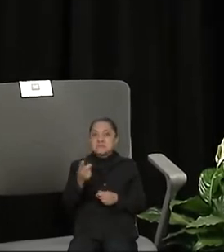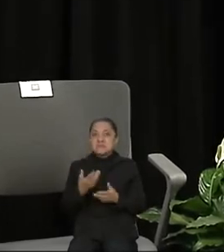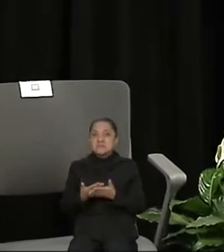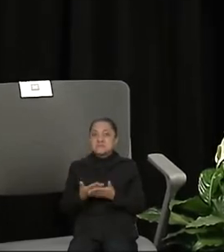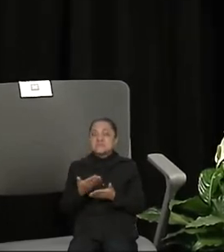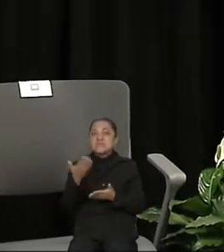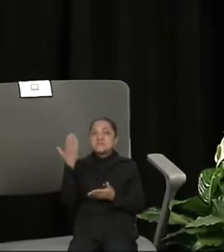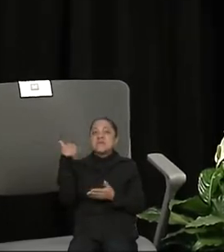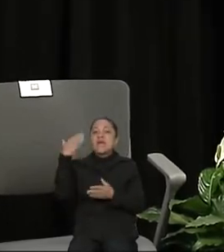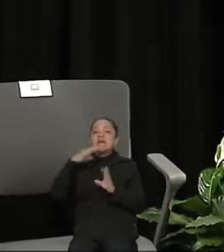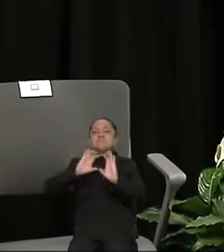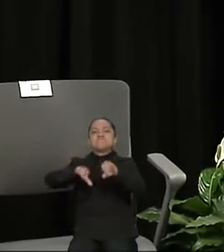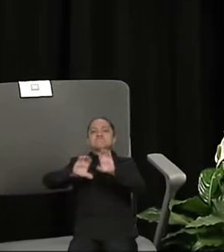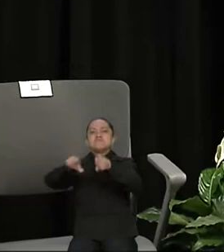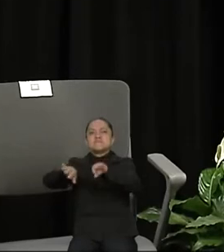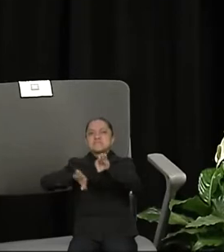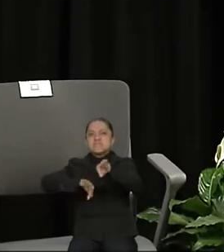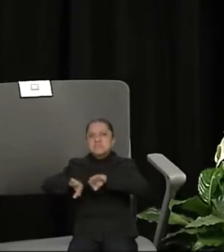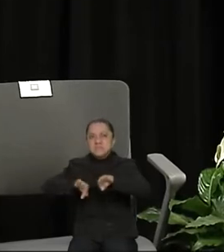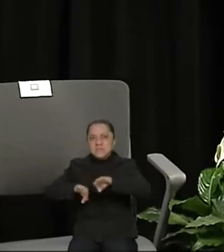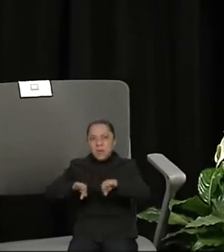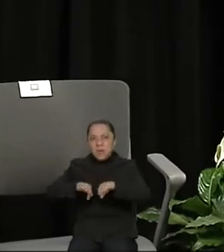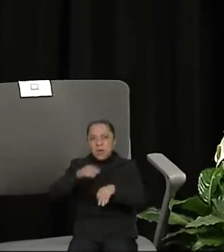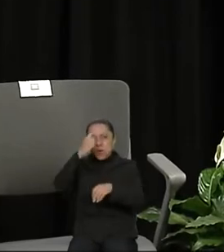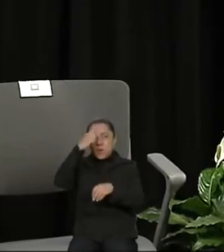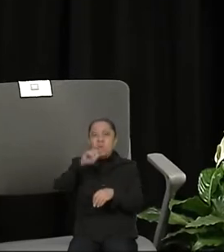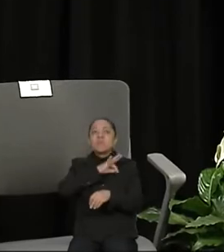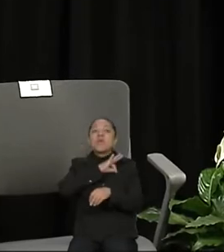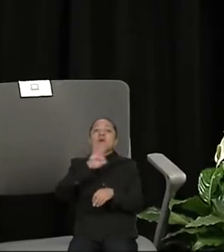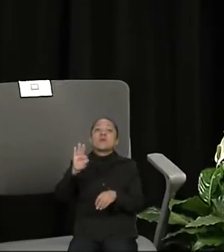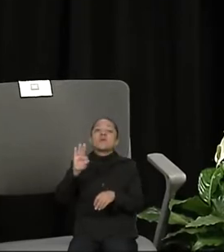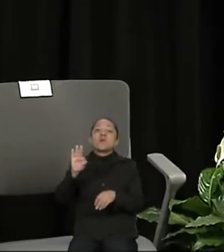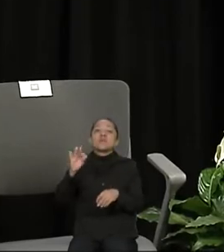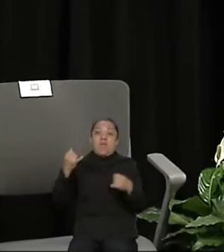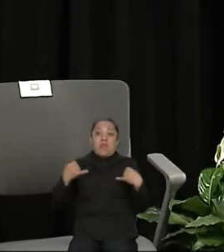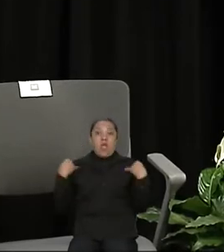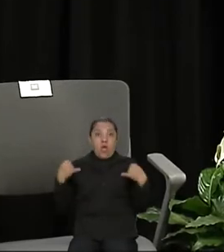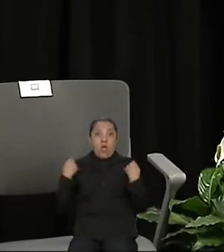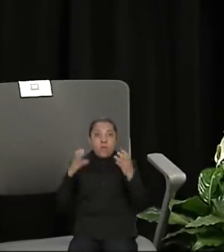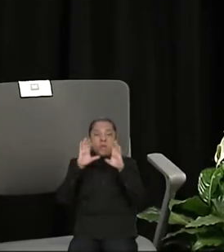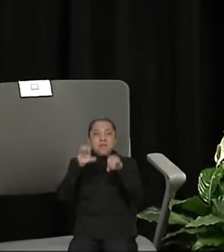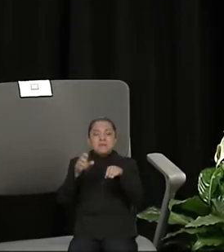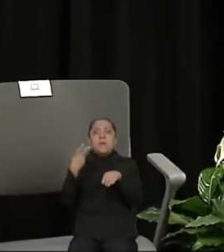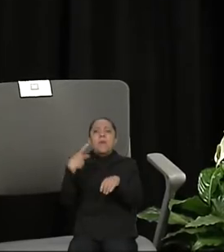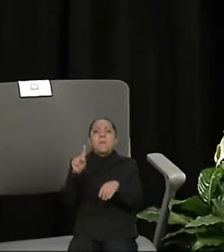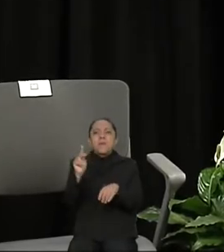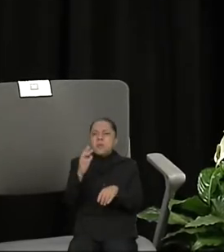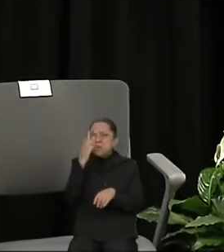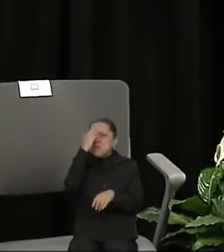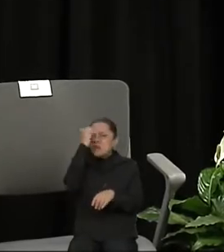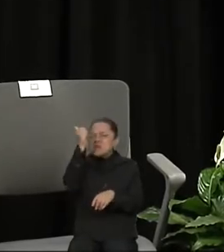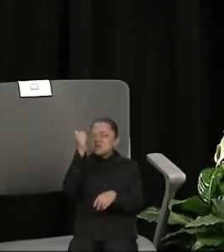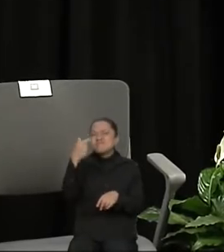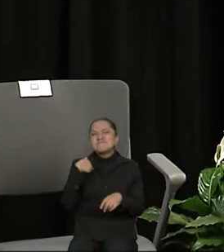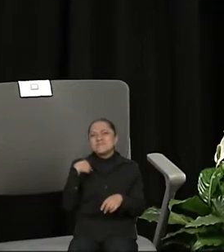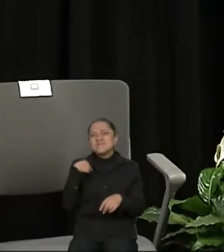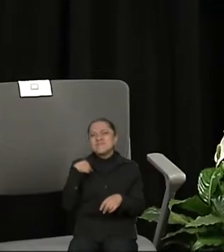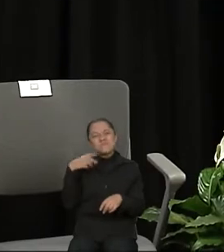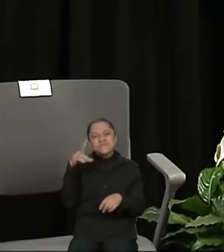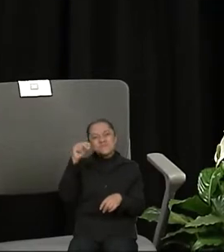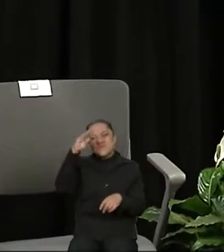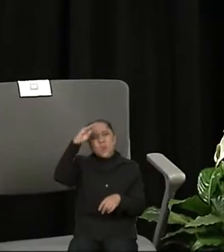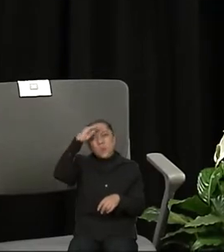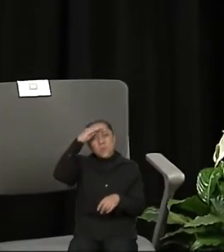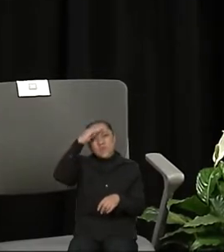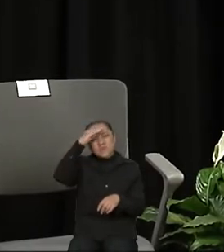para que realmente den oportunidad a los jóvenes. Y de una manera razonada, yo difiero por el tema de la beca salario porque no me dejará metir.